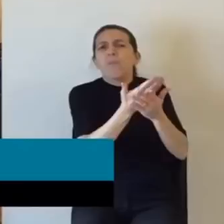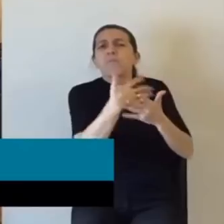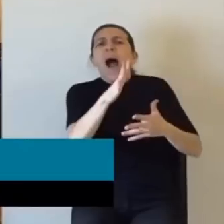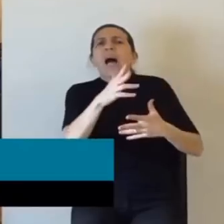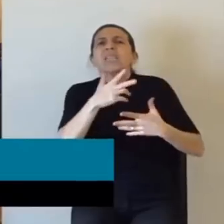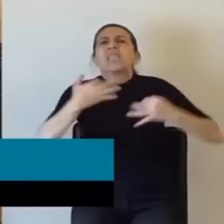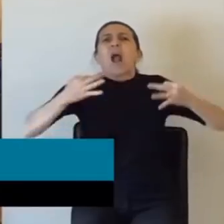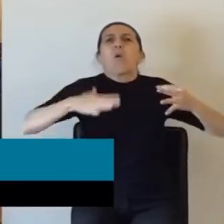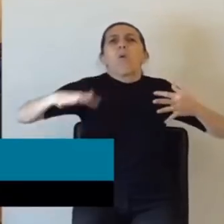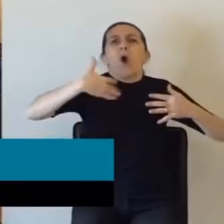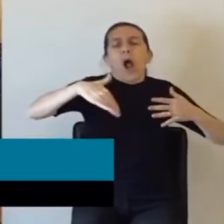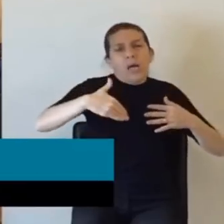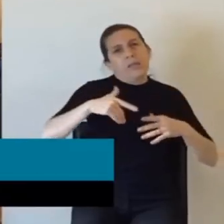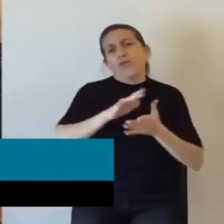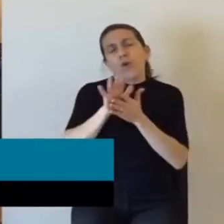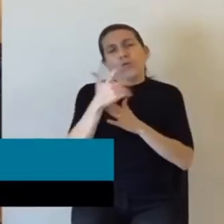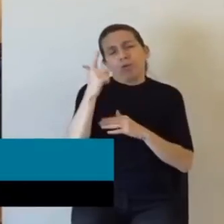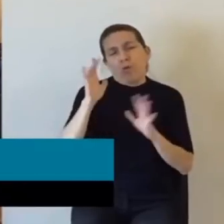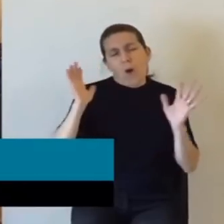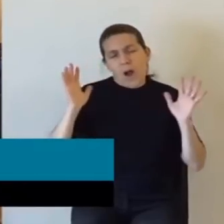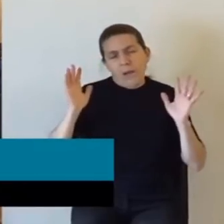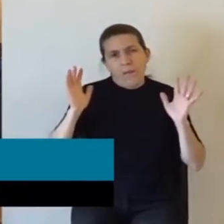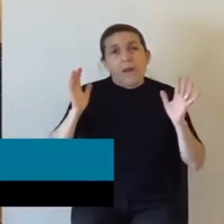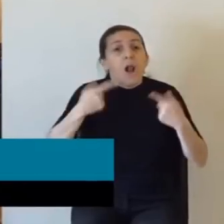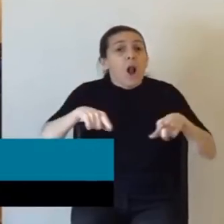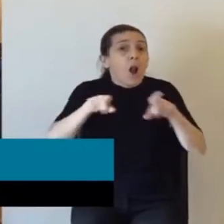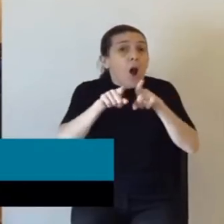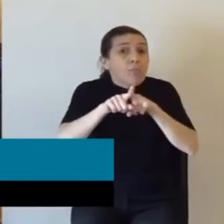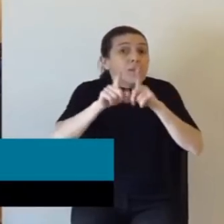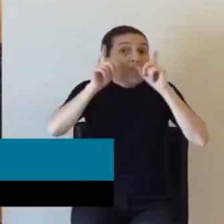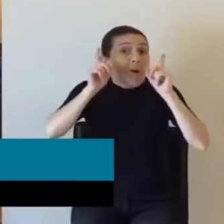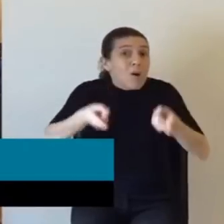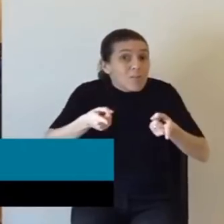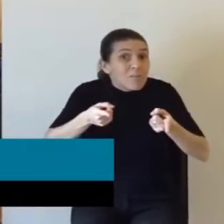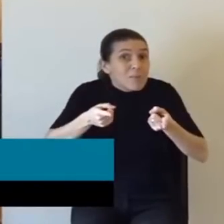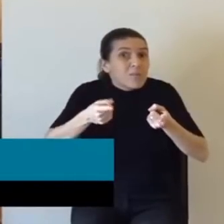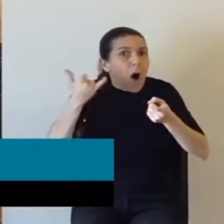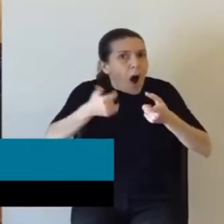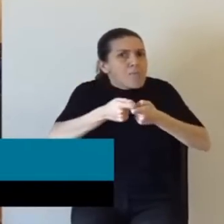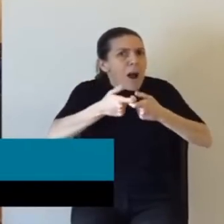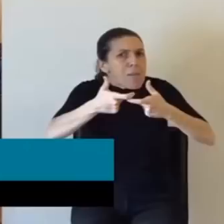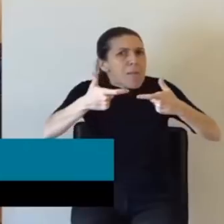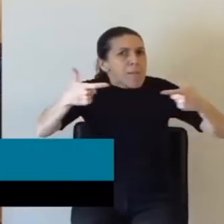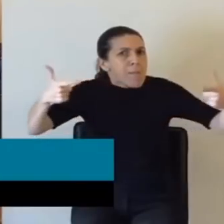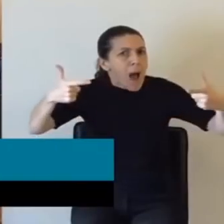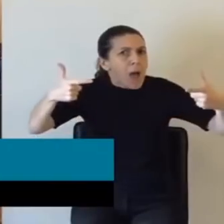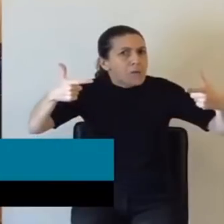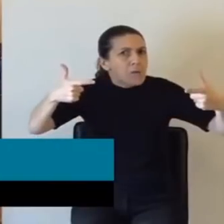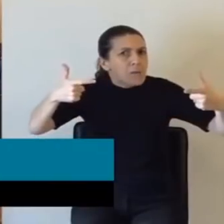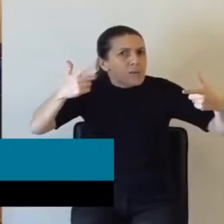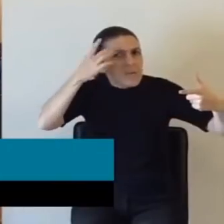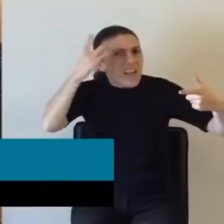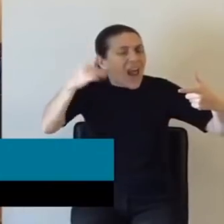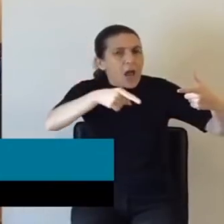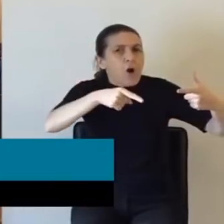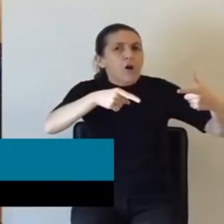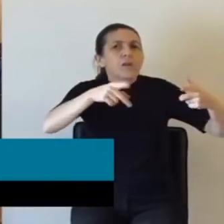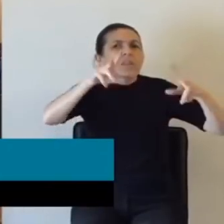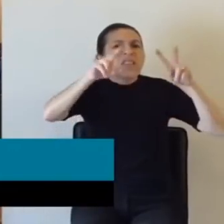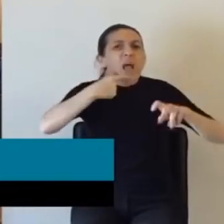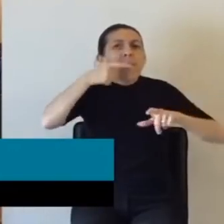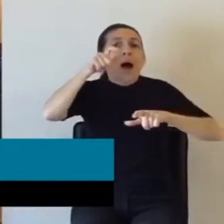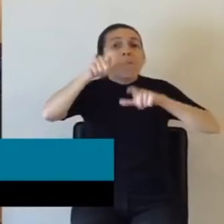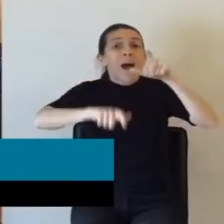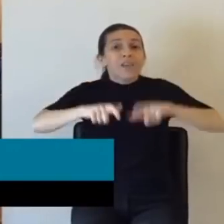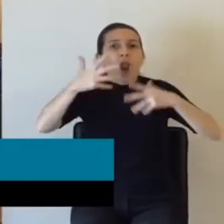nunca es una solución. Y se vuelve a repetir otro gran pico de crecimiento de la cantidad de personas